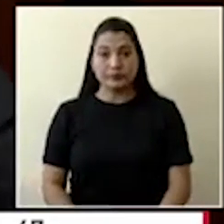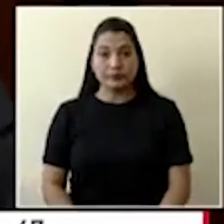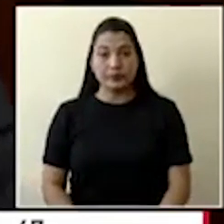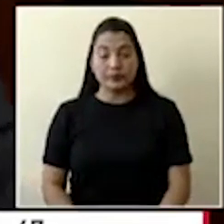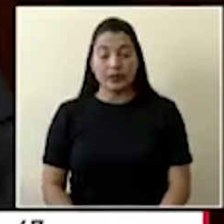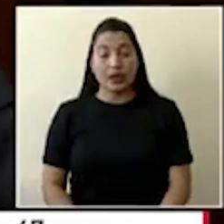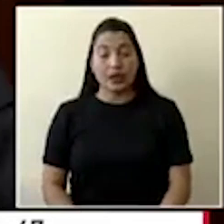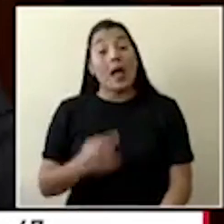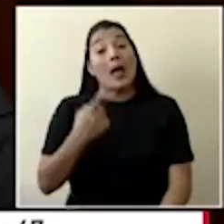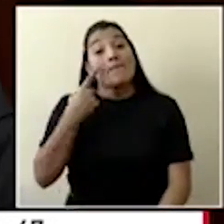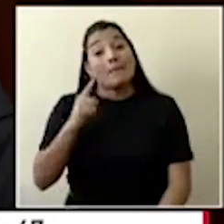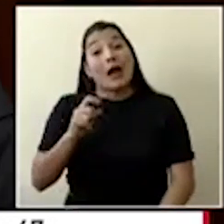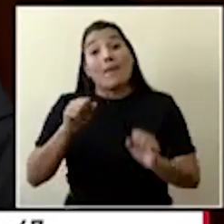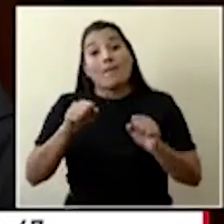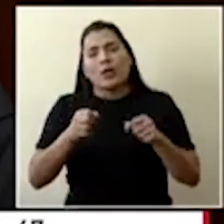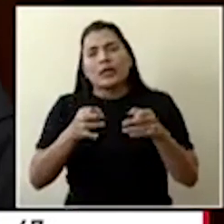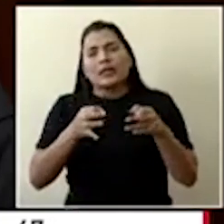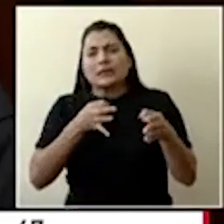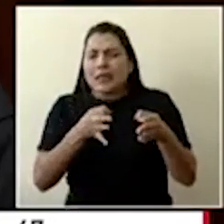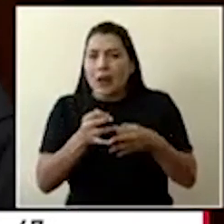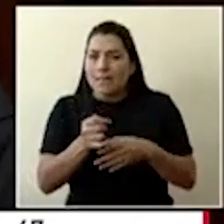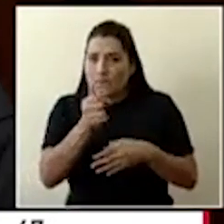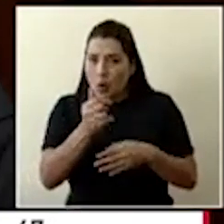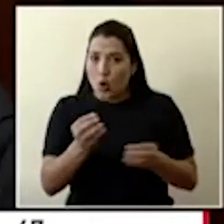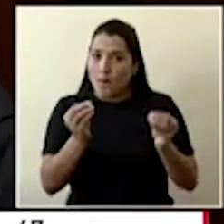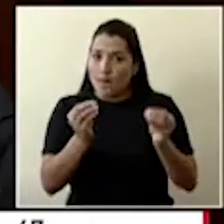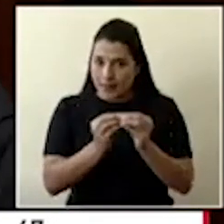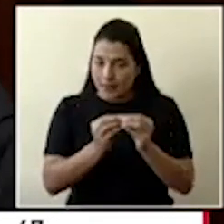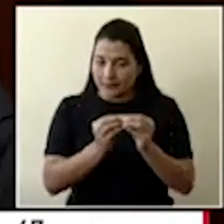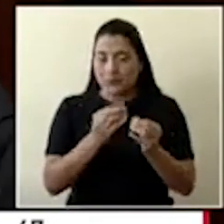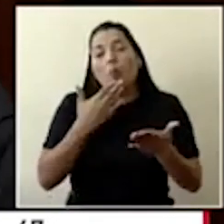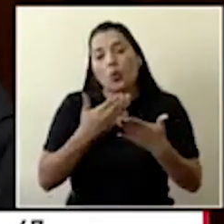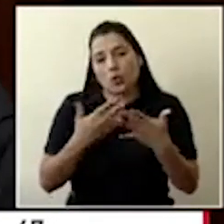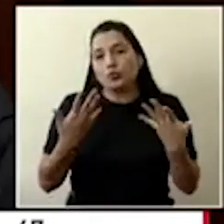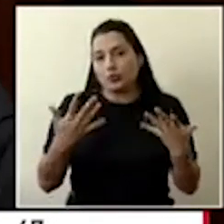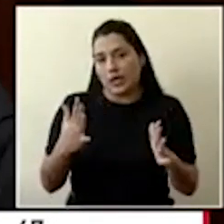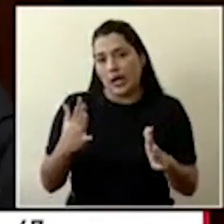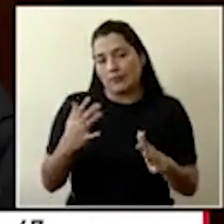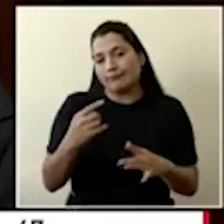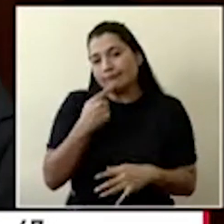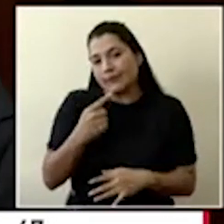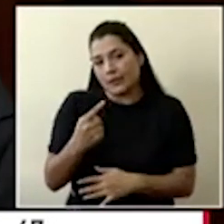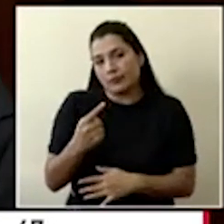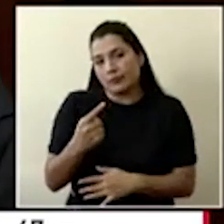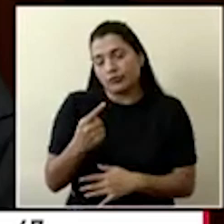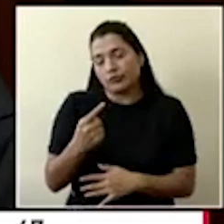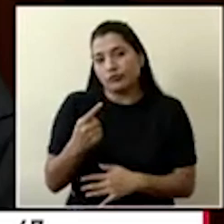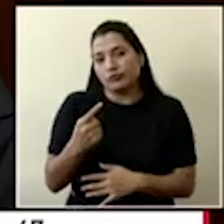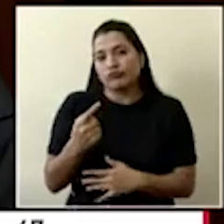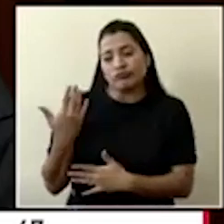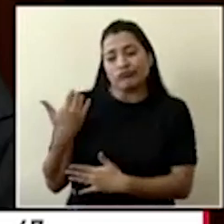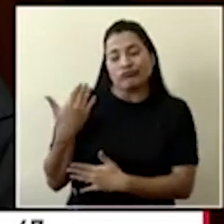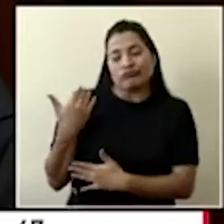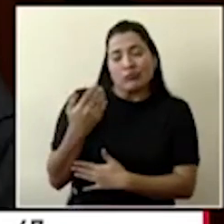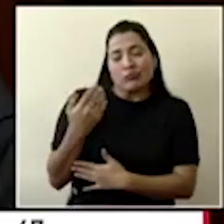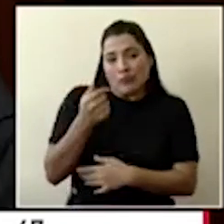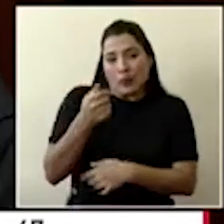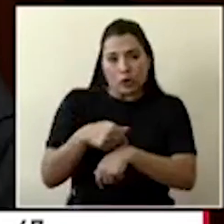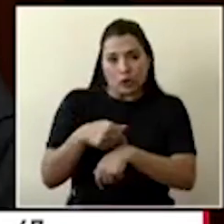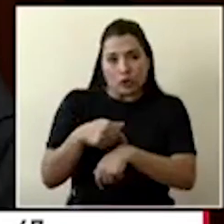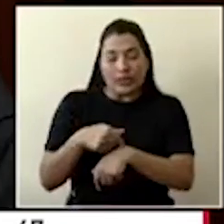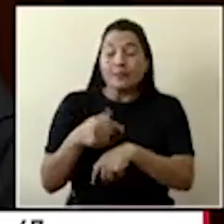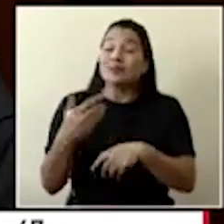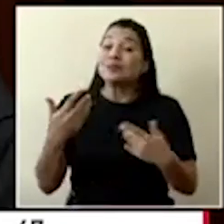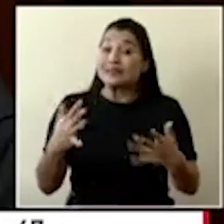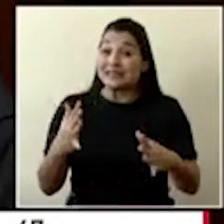Para entrar un poquito más en detalle, bueno, como ya informamos, hace escasos momentos, se